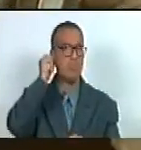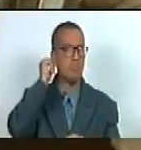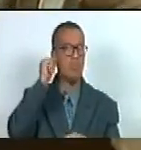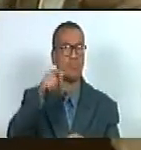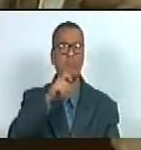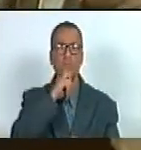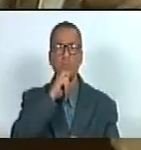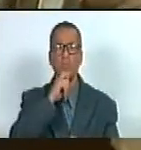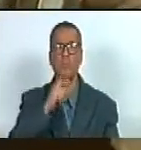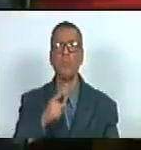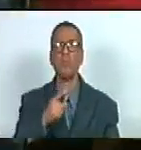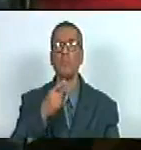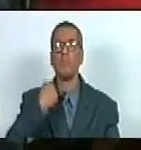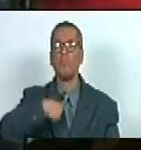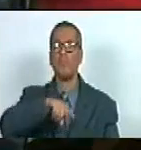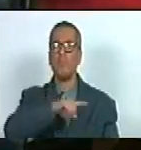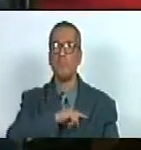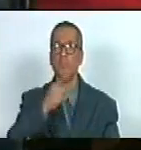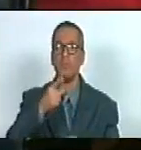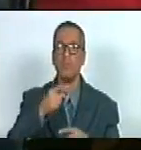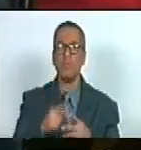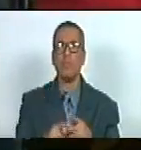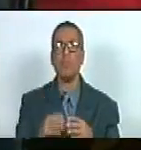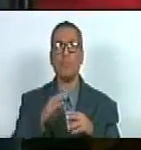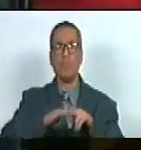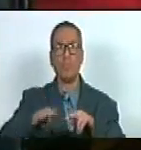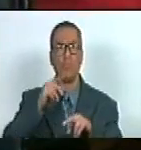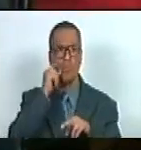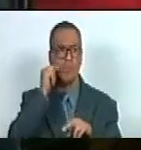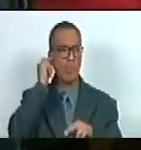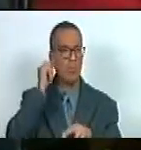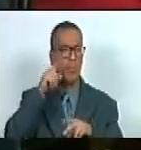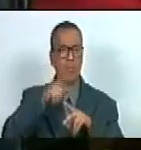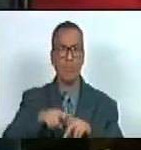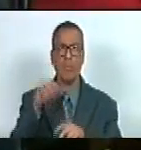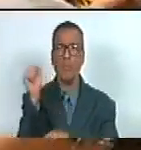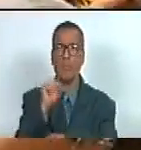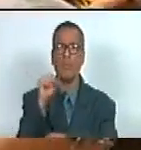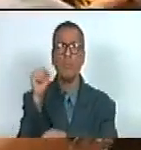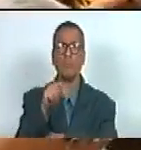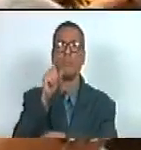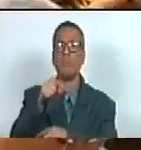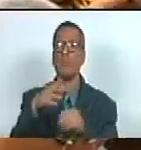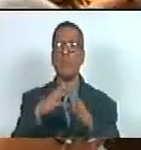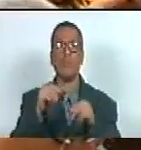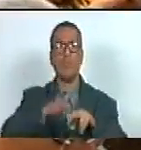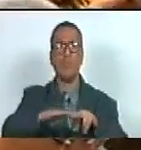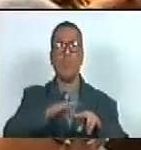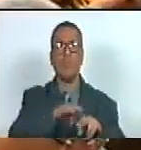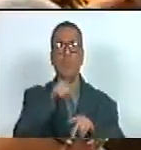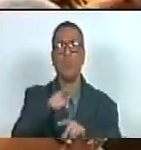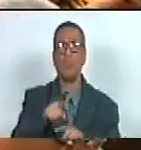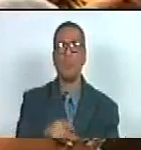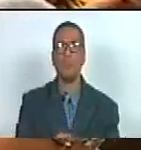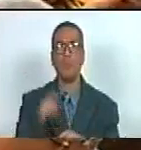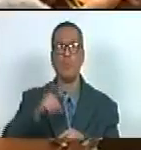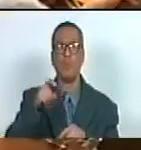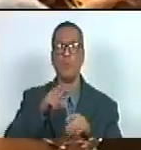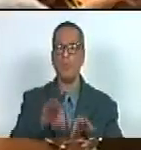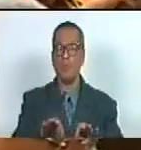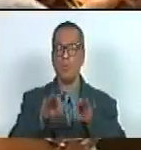redignificación de nuestros niños y nuestras niñas no solo del espectro sino todo niño con necesidades